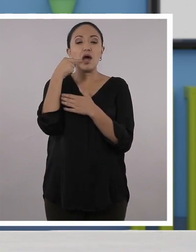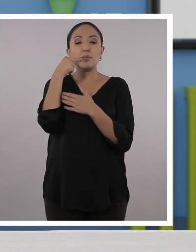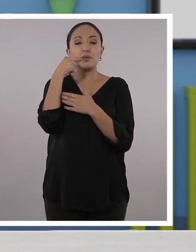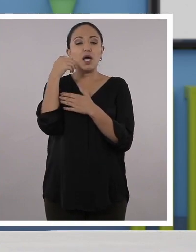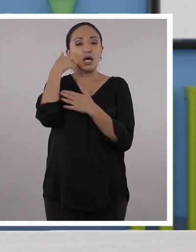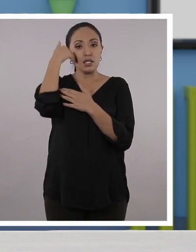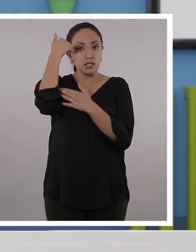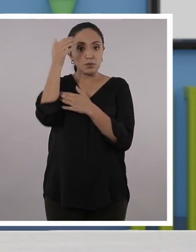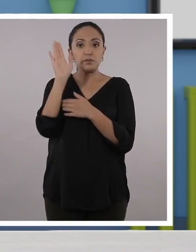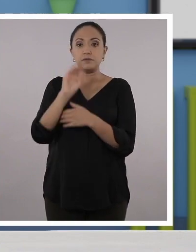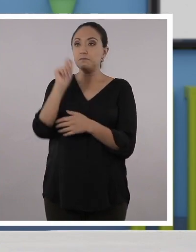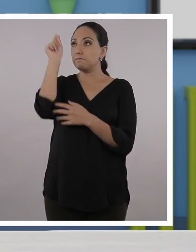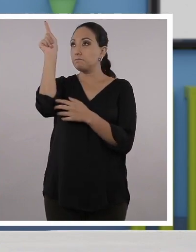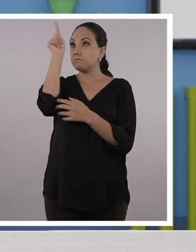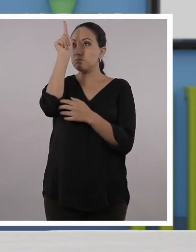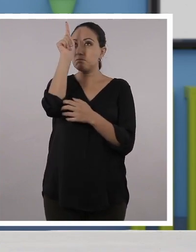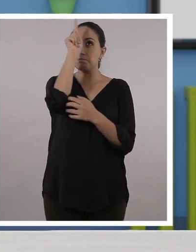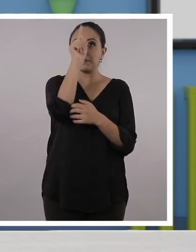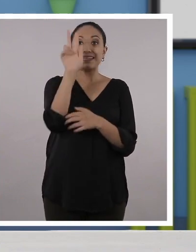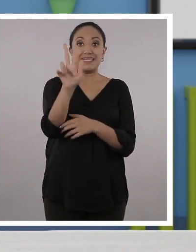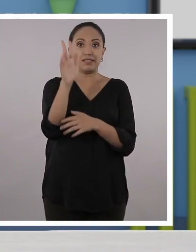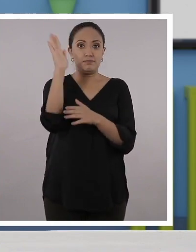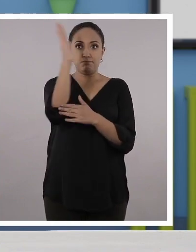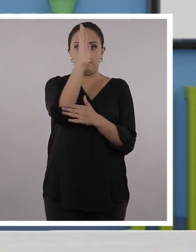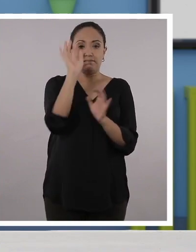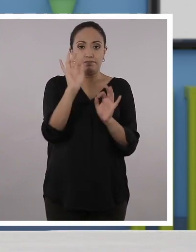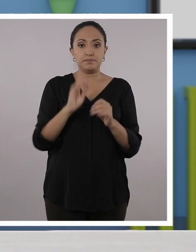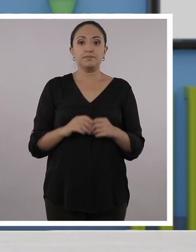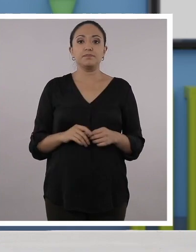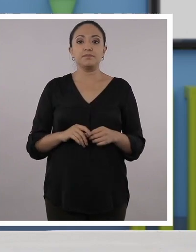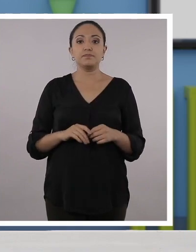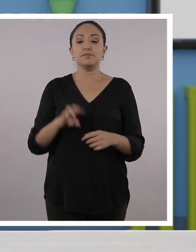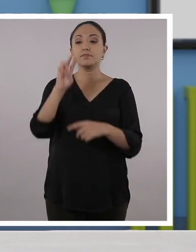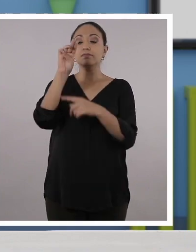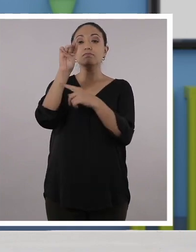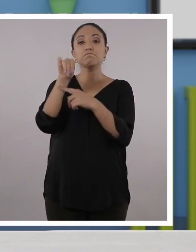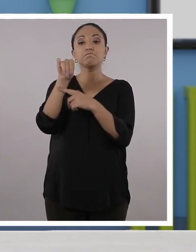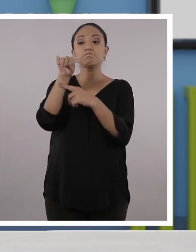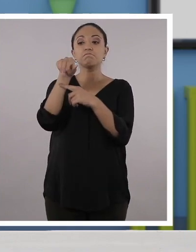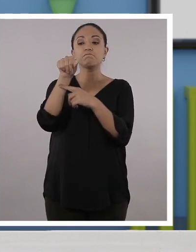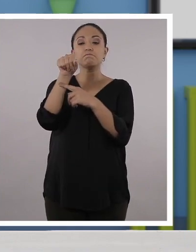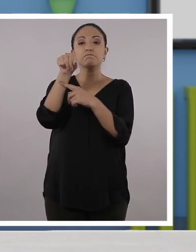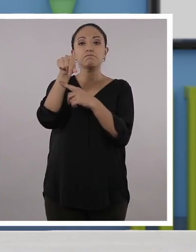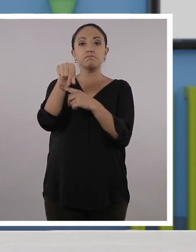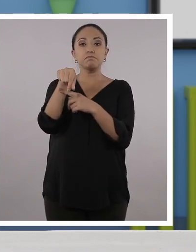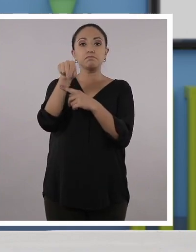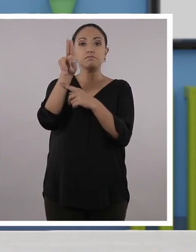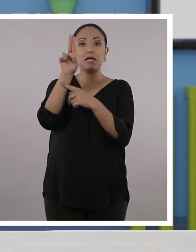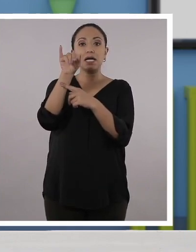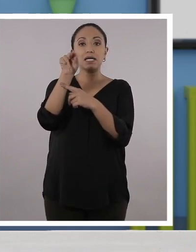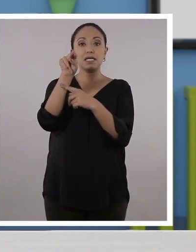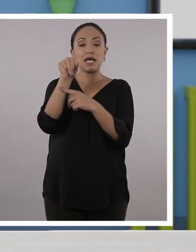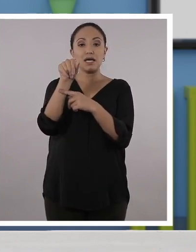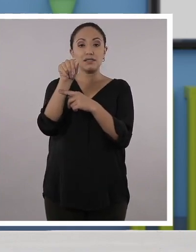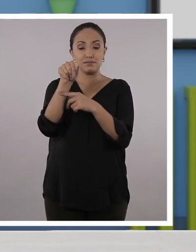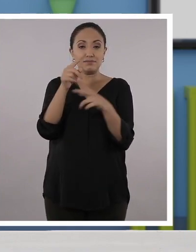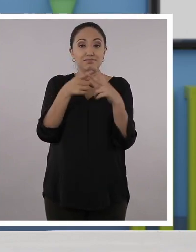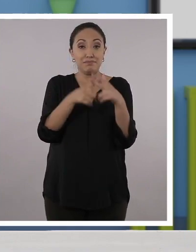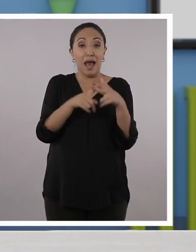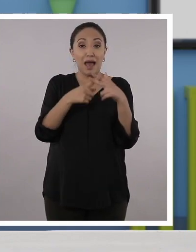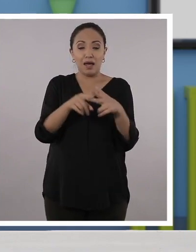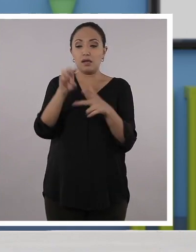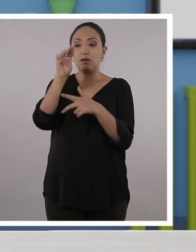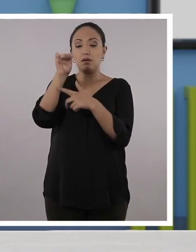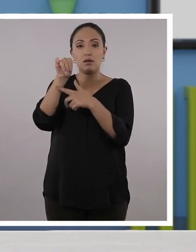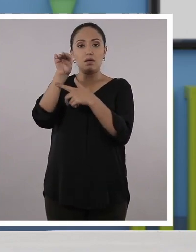sílaba. Muy bien. Vamos. Listo. Y con la siguiente. Máquina. De igual manera, está en la antepenúltima, ¿no?